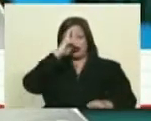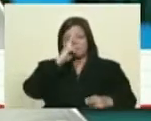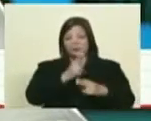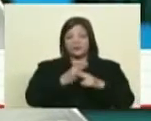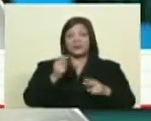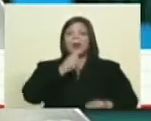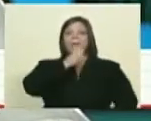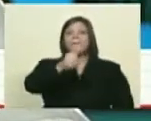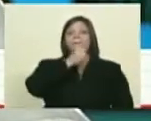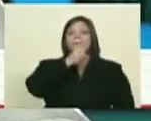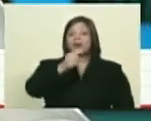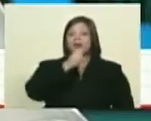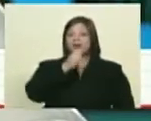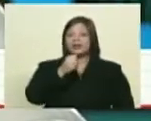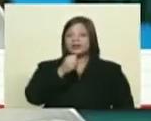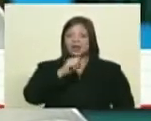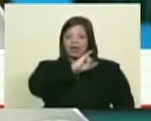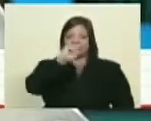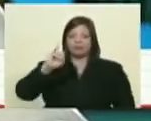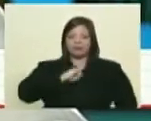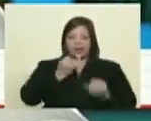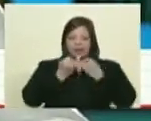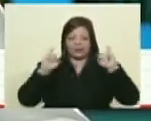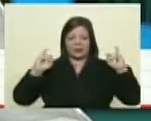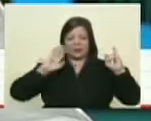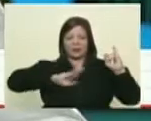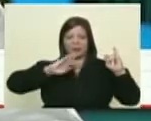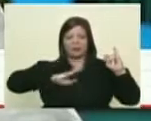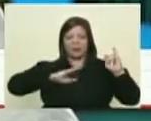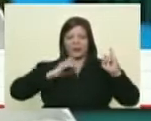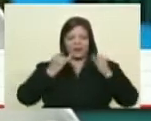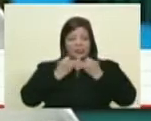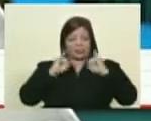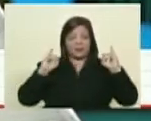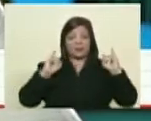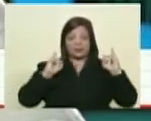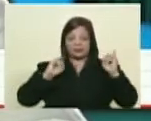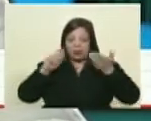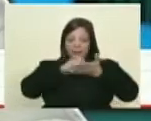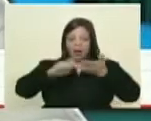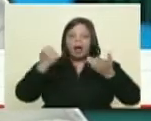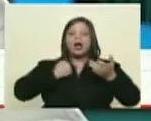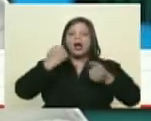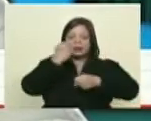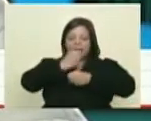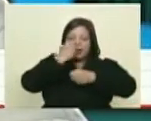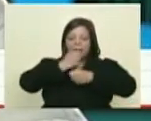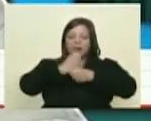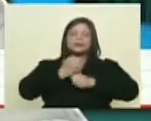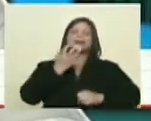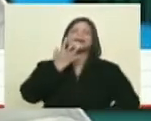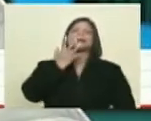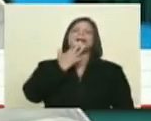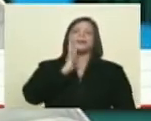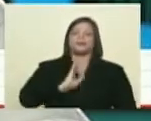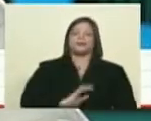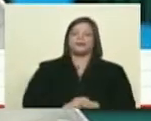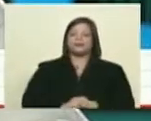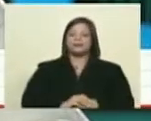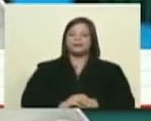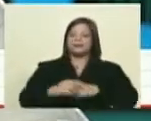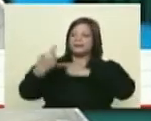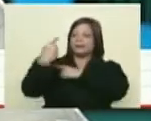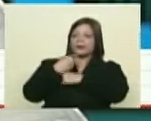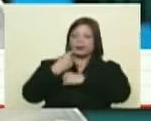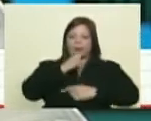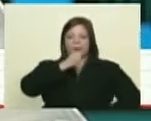del periodismo debe ser la autonomía la falta de dependencia la independencia a la hora de hacer su trabajo si tú sabes que estás blindado